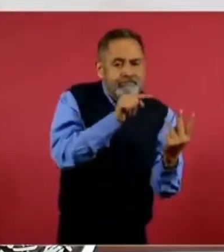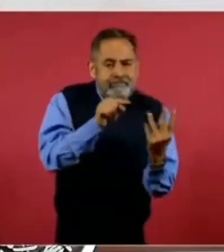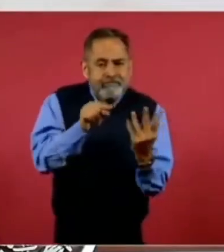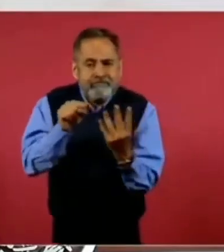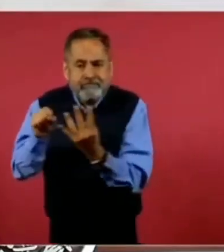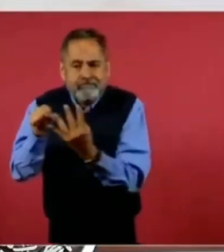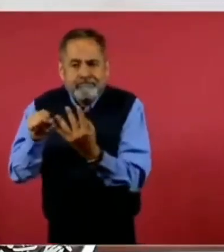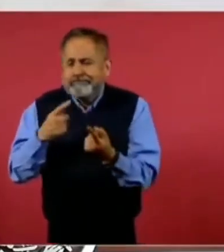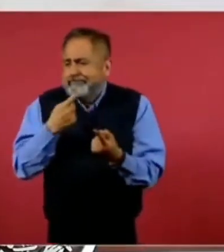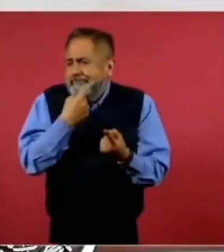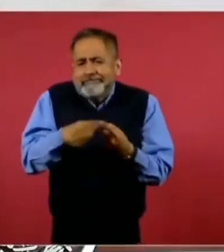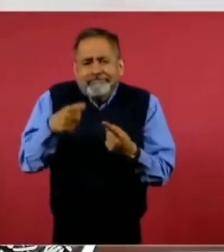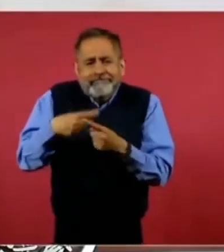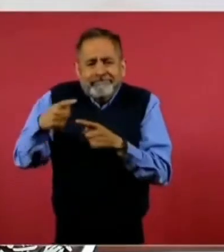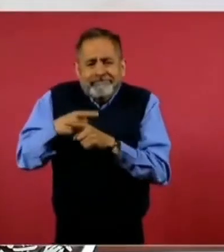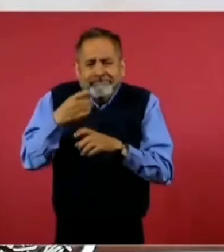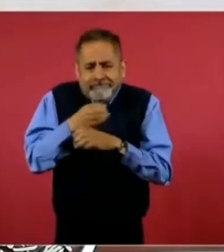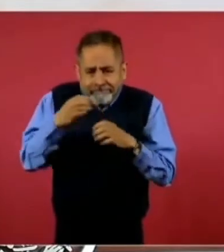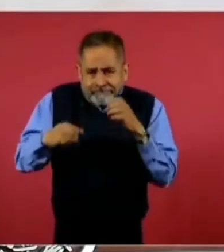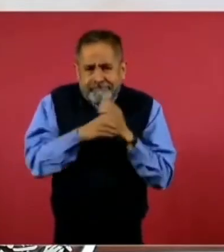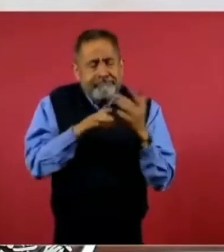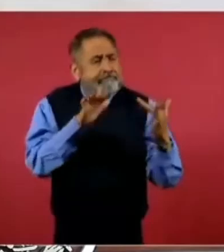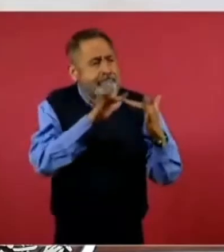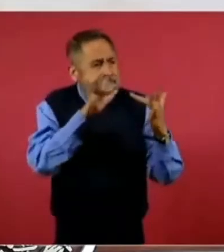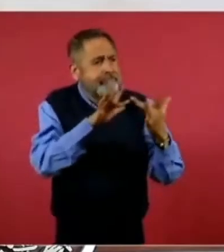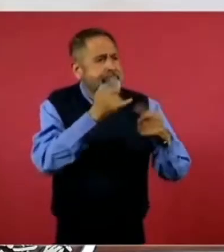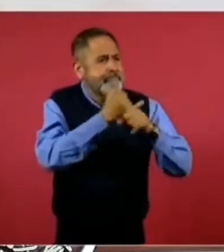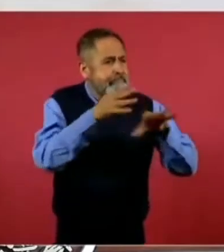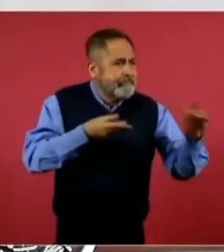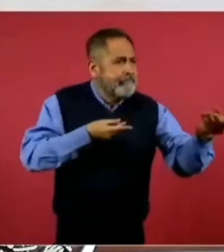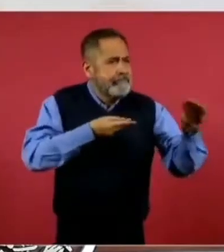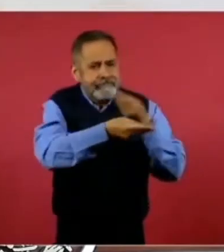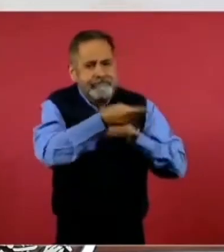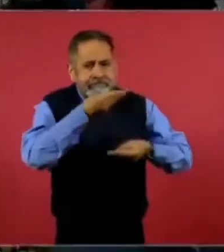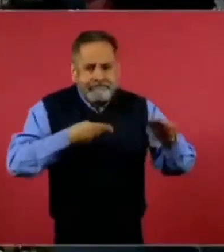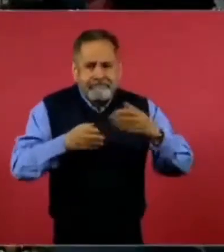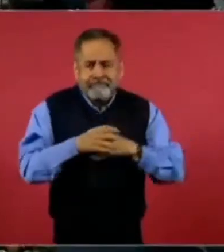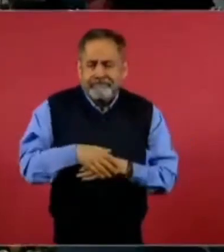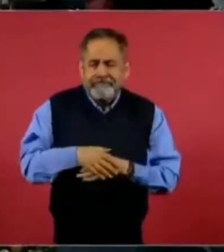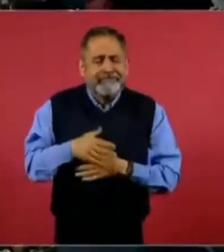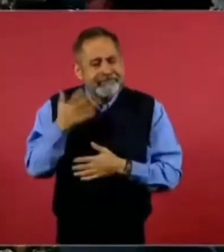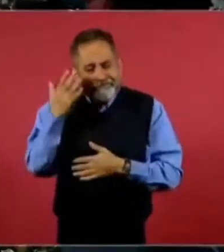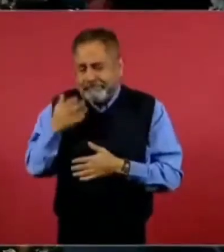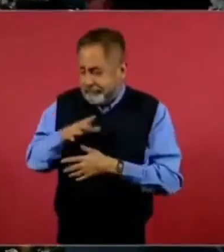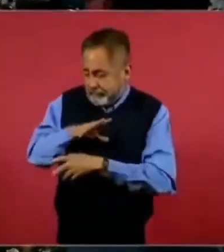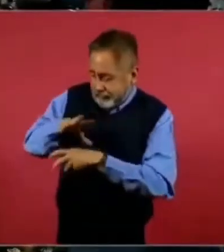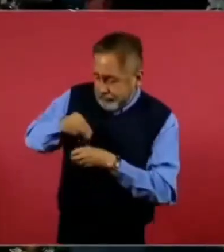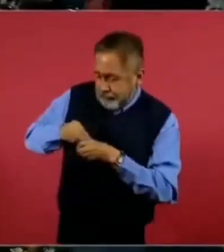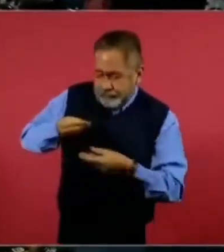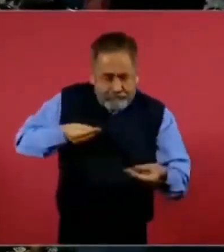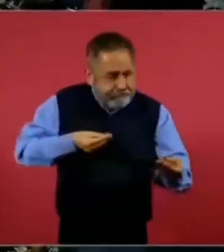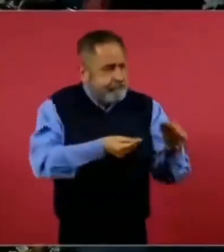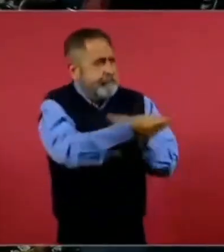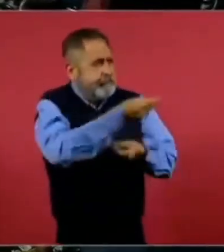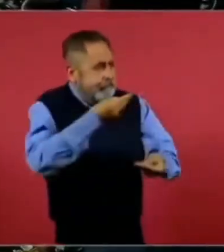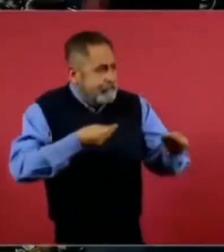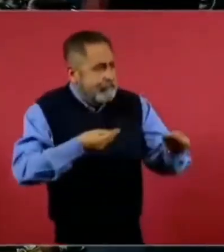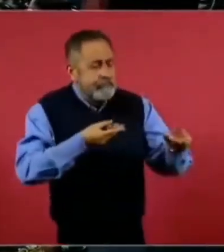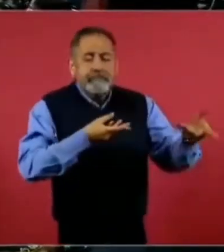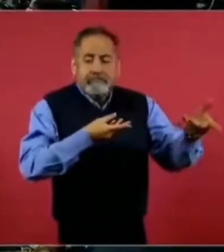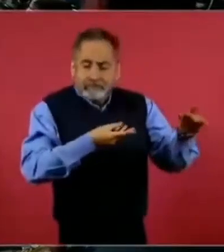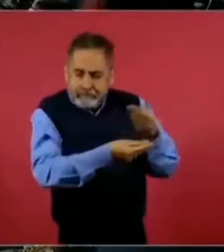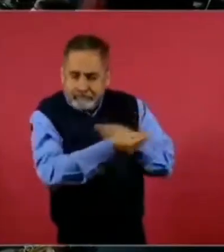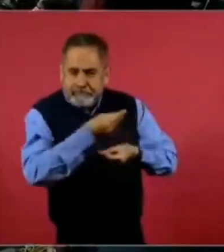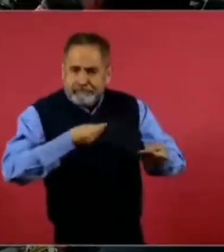de diferentes informaciones. Es que es un intercambio totalmente siempre, siempre de